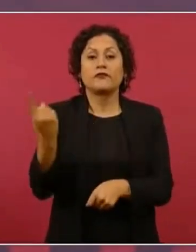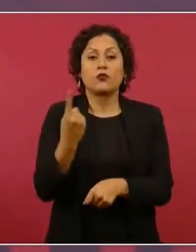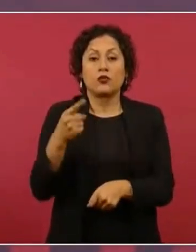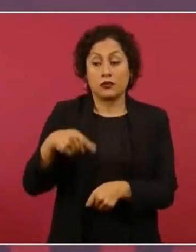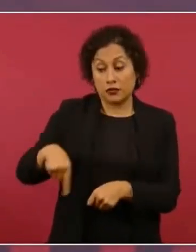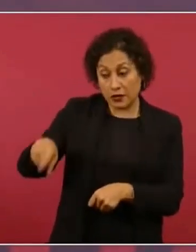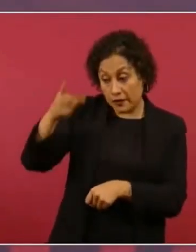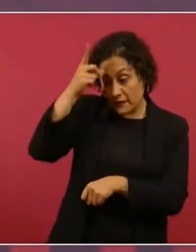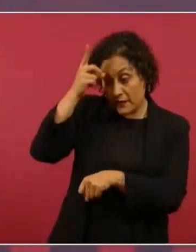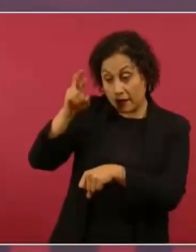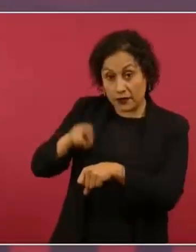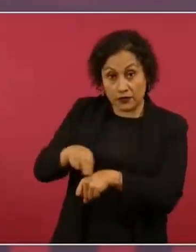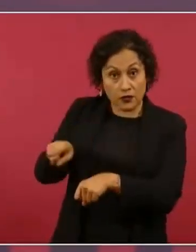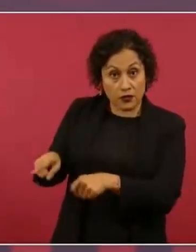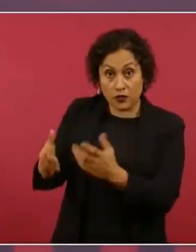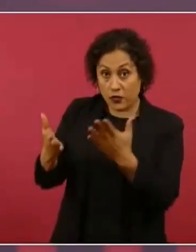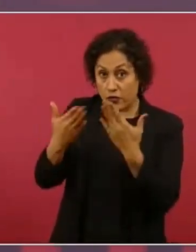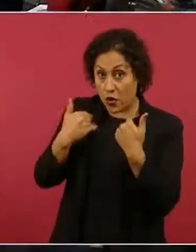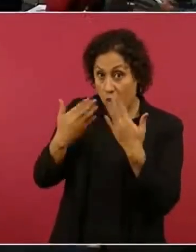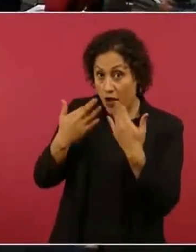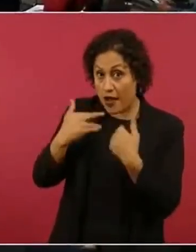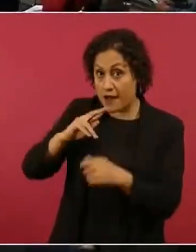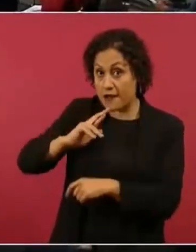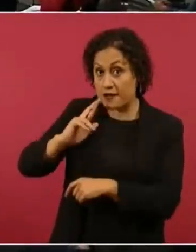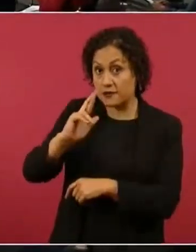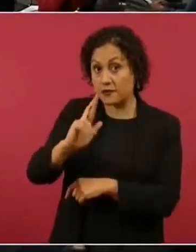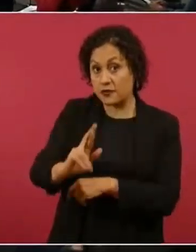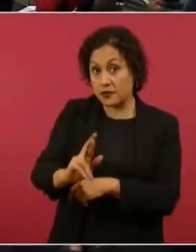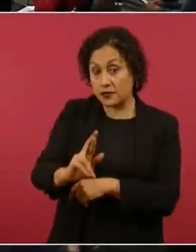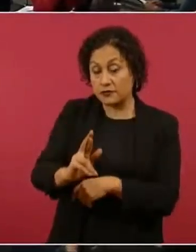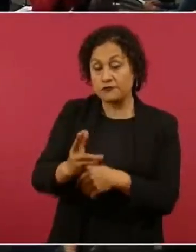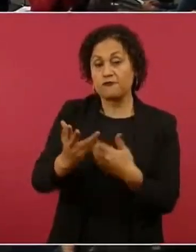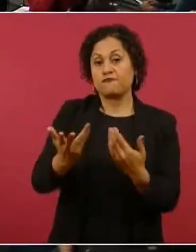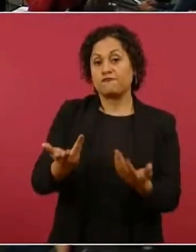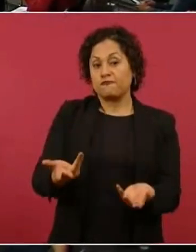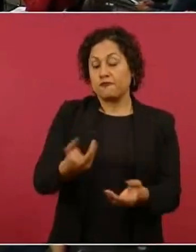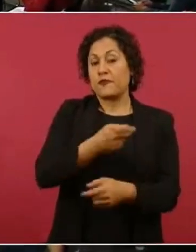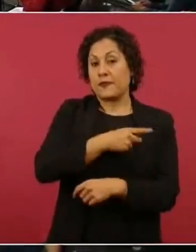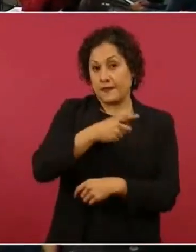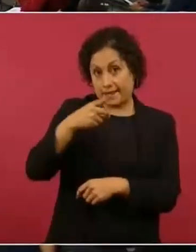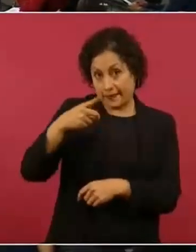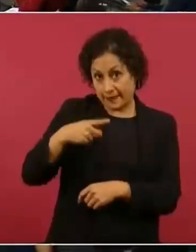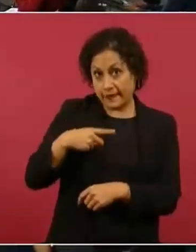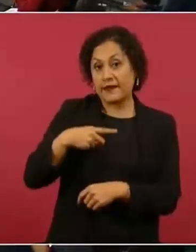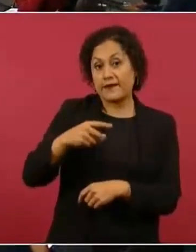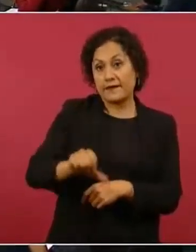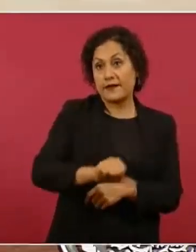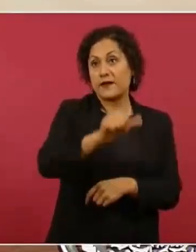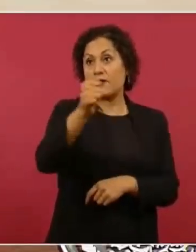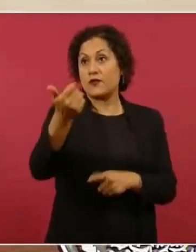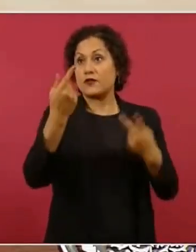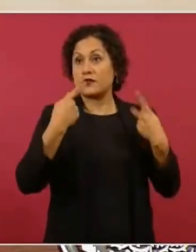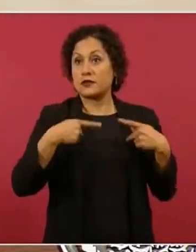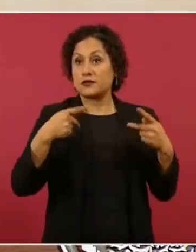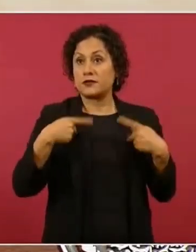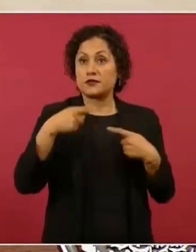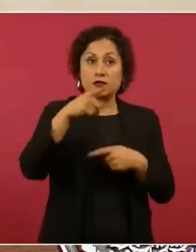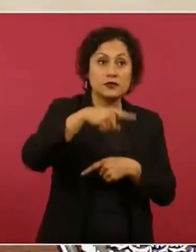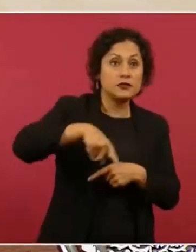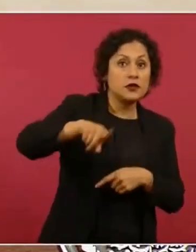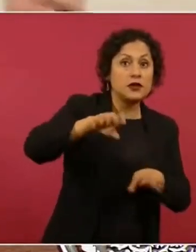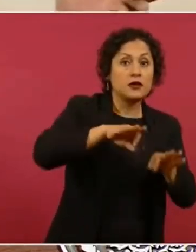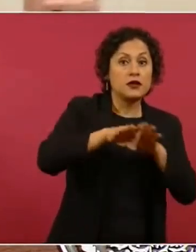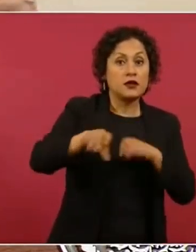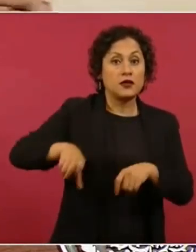resultados, pues se tiene que buscar a otras personas, a otros servidores públicos.